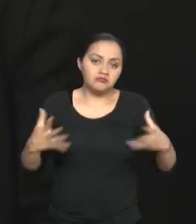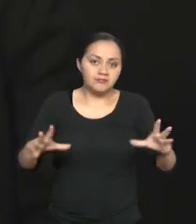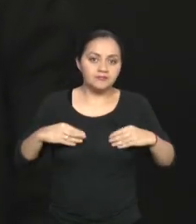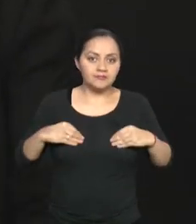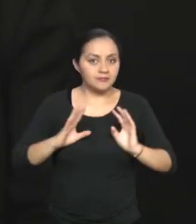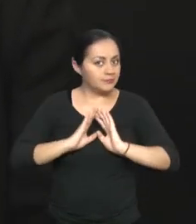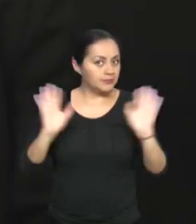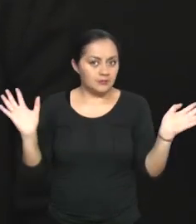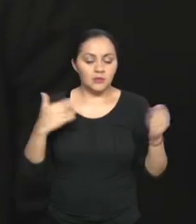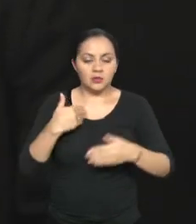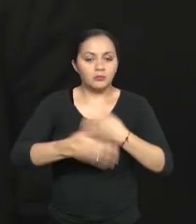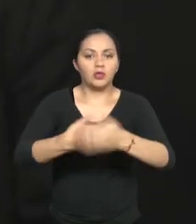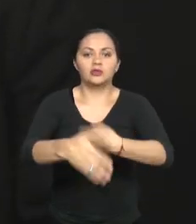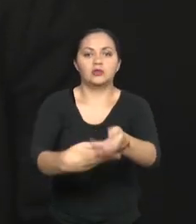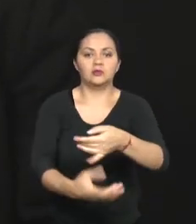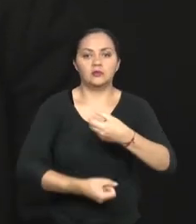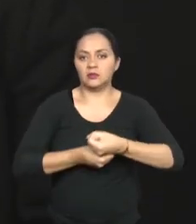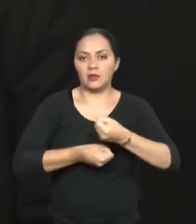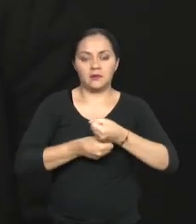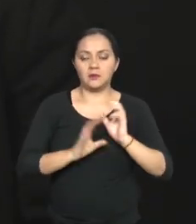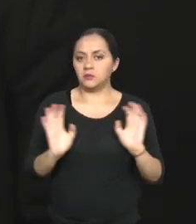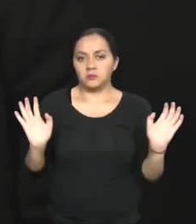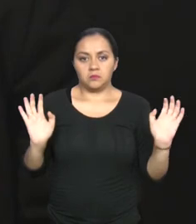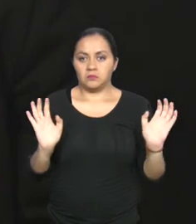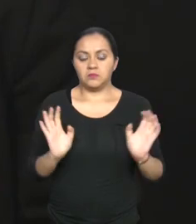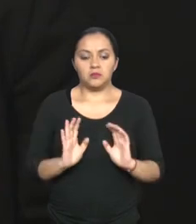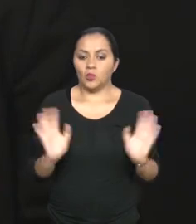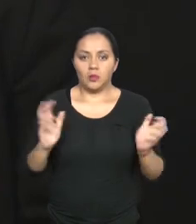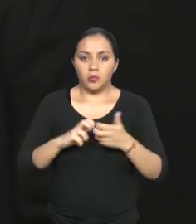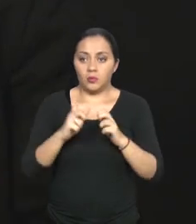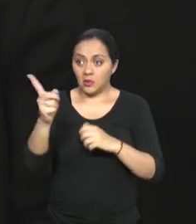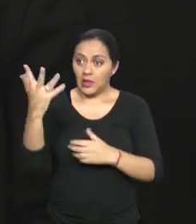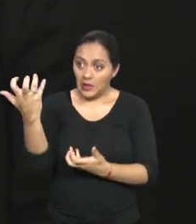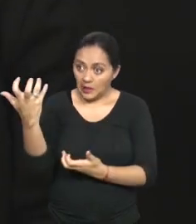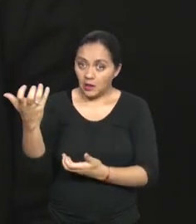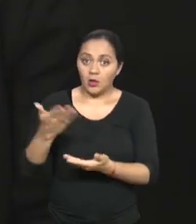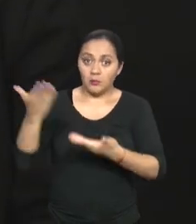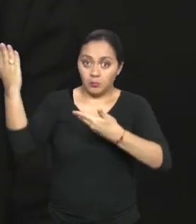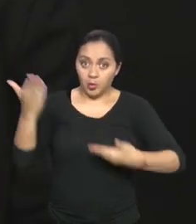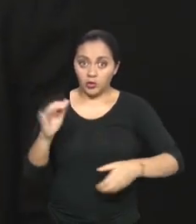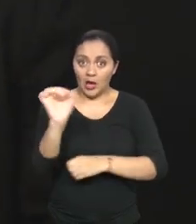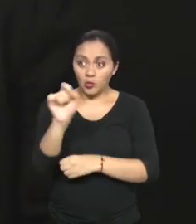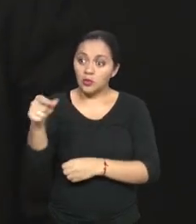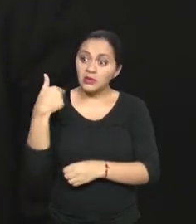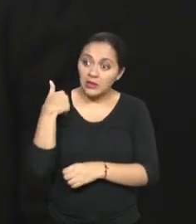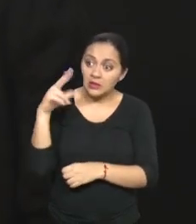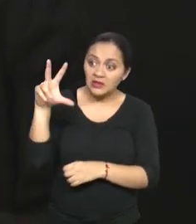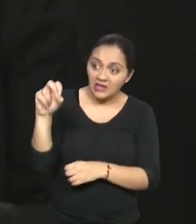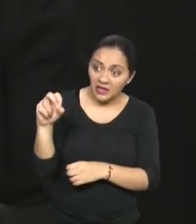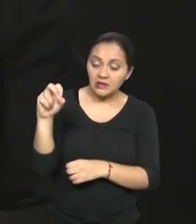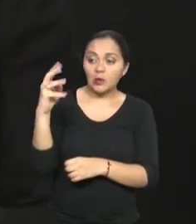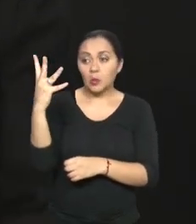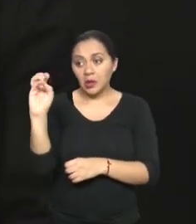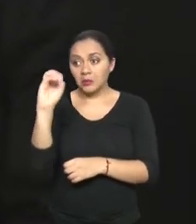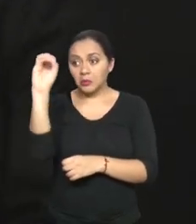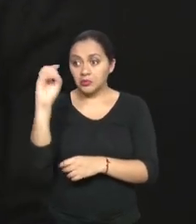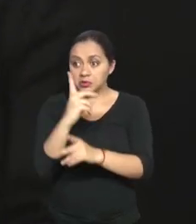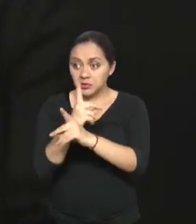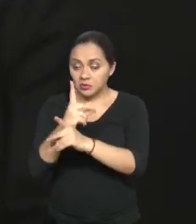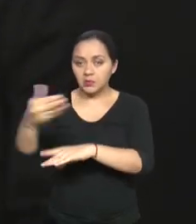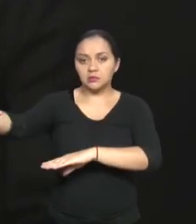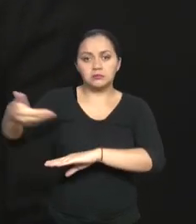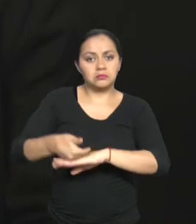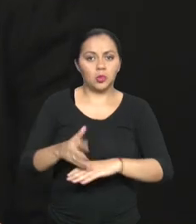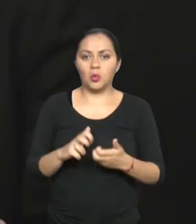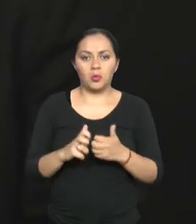El 60% la hemos operativizado entonces no hay ningún tipo de observación ni ningún tipo de traba a las personas que a lo mejor tenían